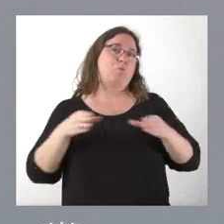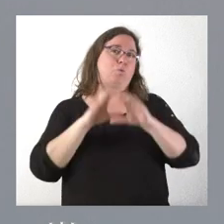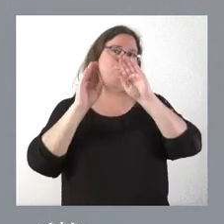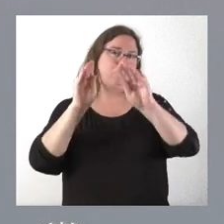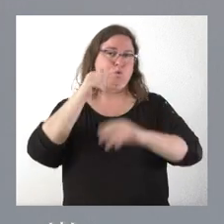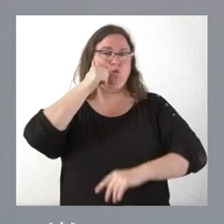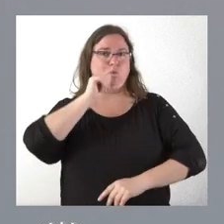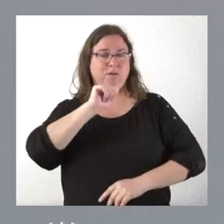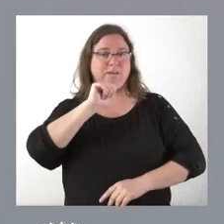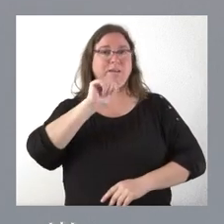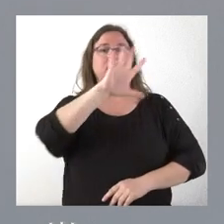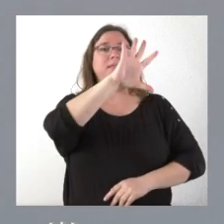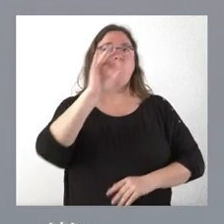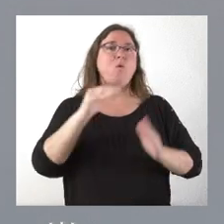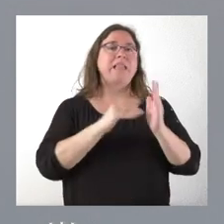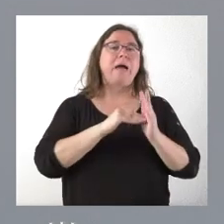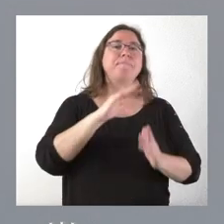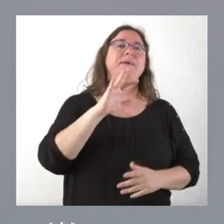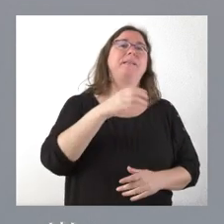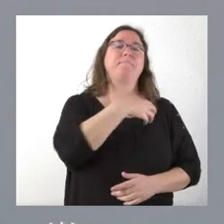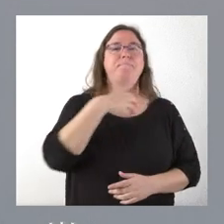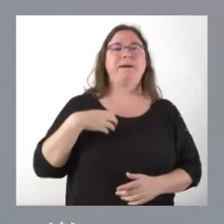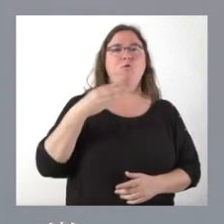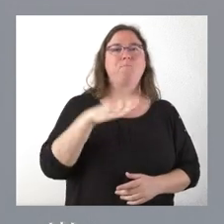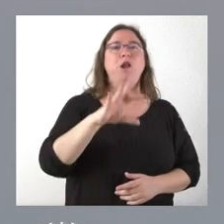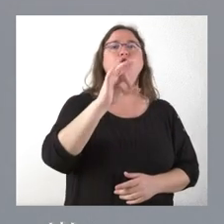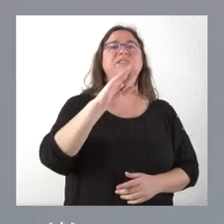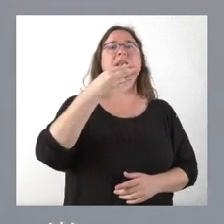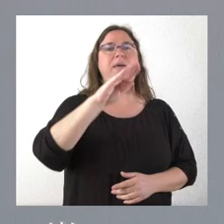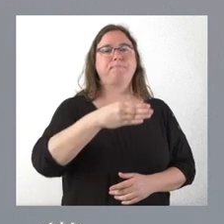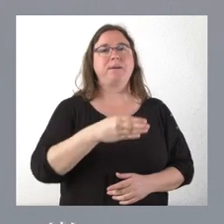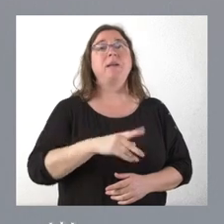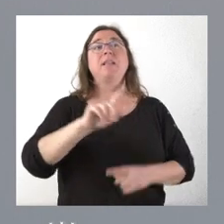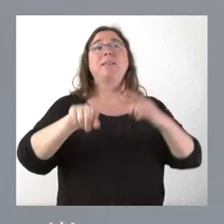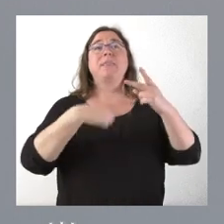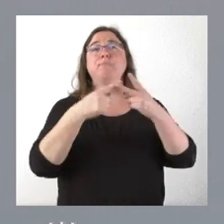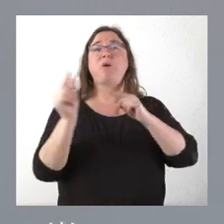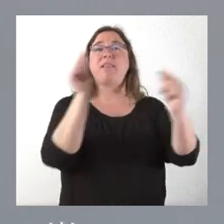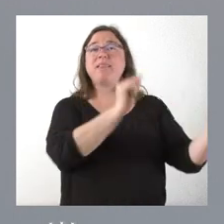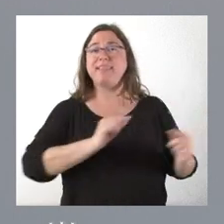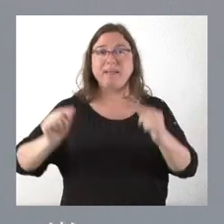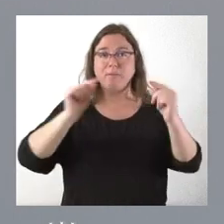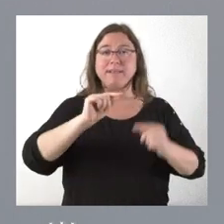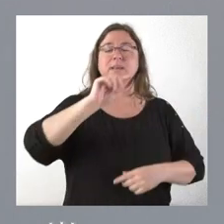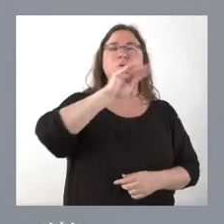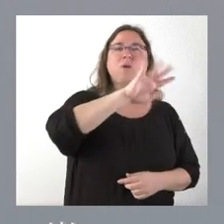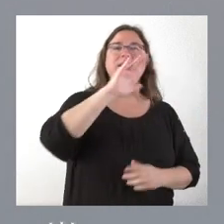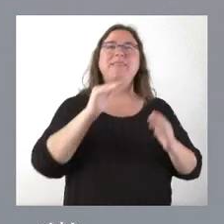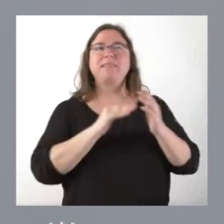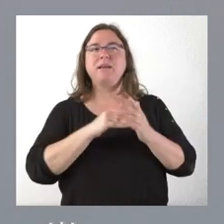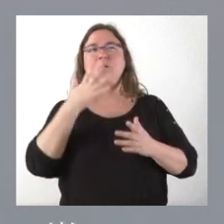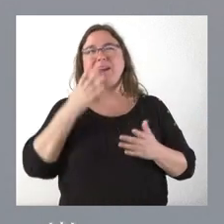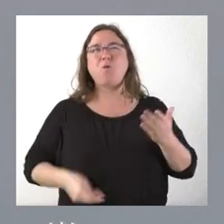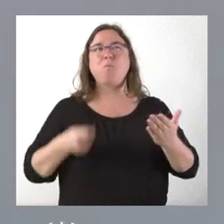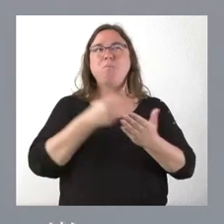50.000 del Sareb. Luego, en un debate en el Congreso, 45.000, creo recordar, que iba a pagar la Unión